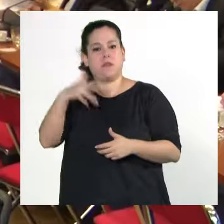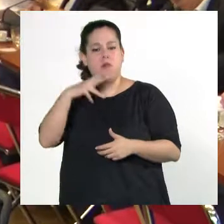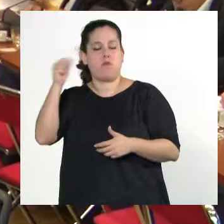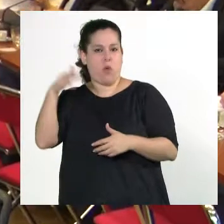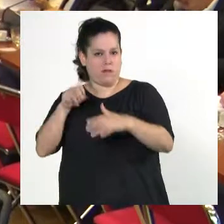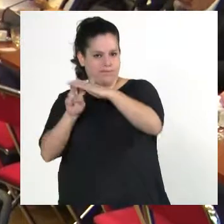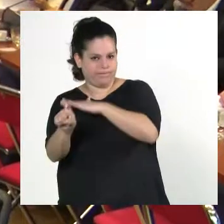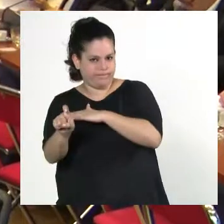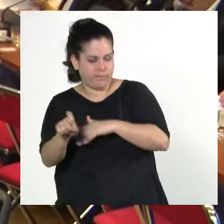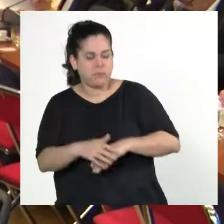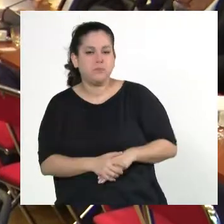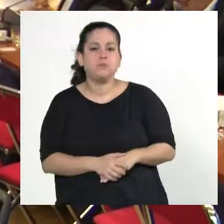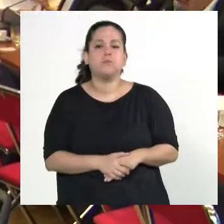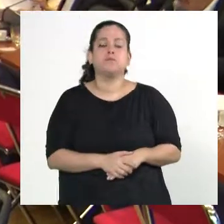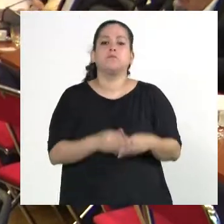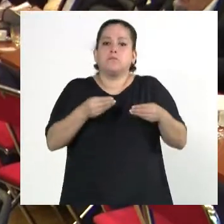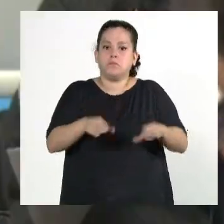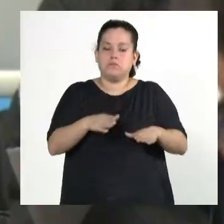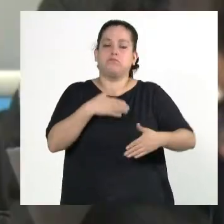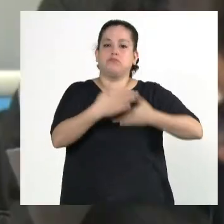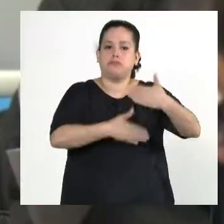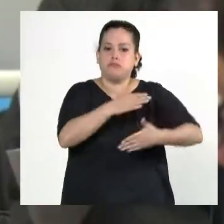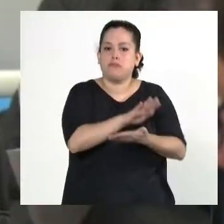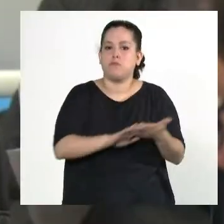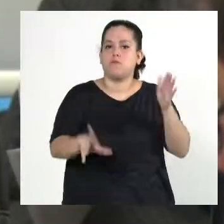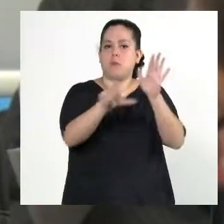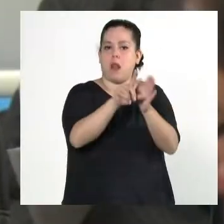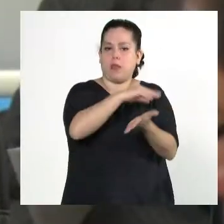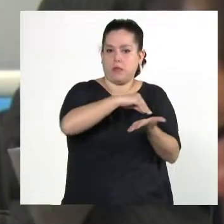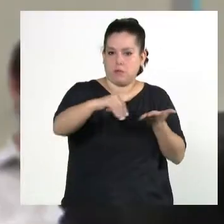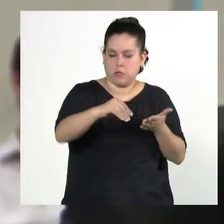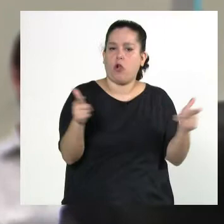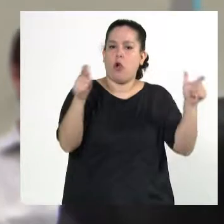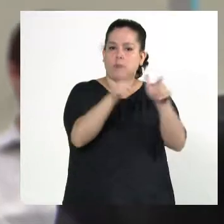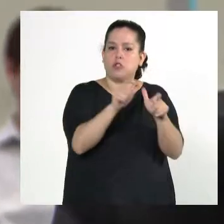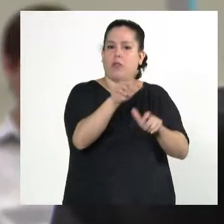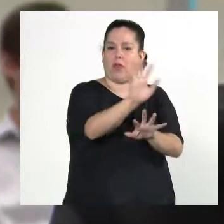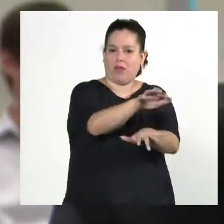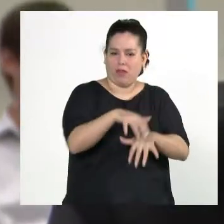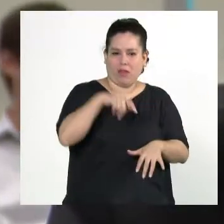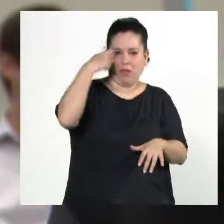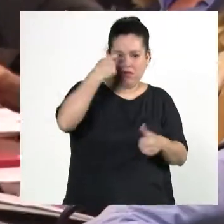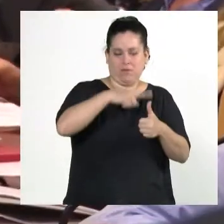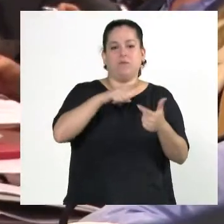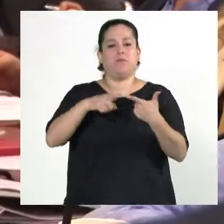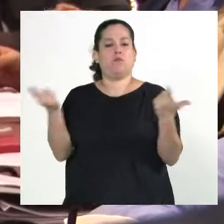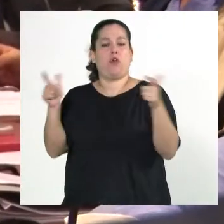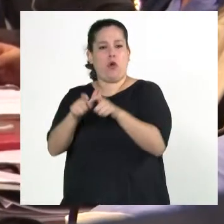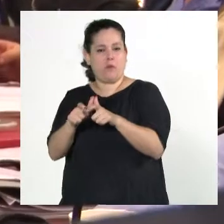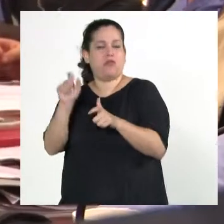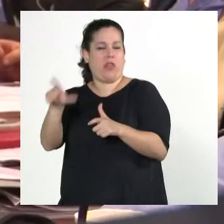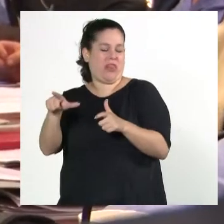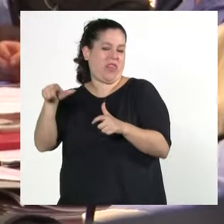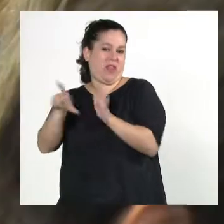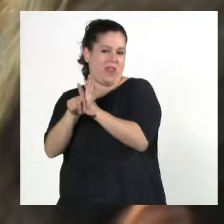Avanza la iniciativa para una nueva ley de semillas. Un plenario de las comisiones de Agricultura y Ganadería, Legislación General y Presupuesto y Hacienda